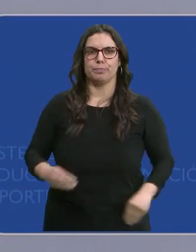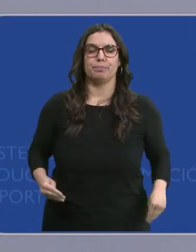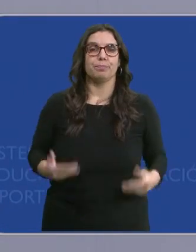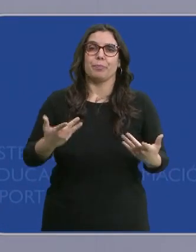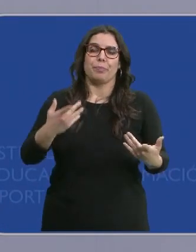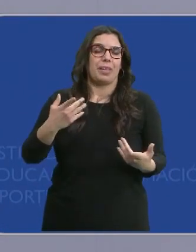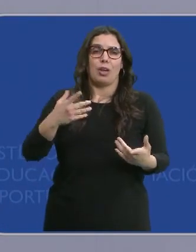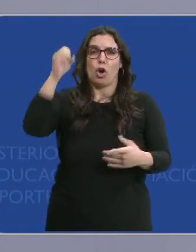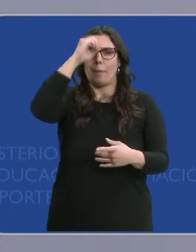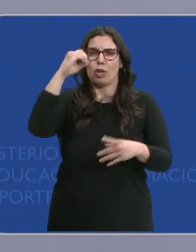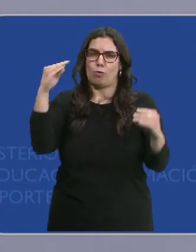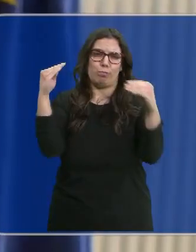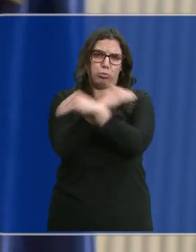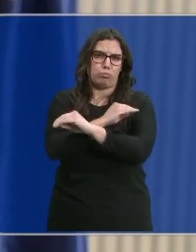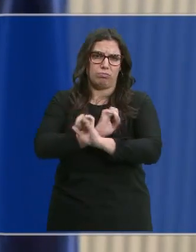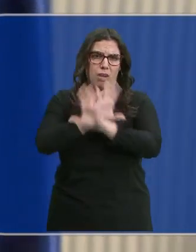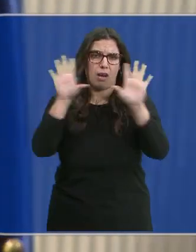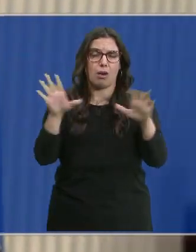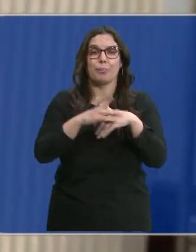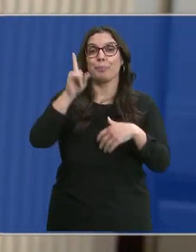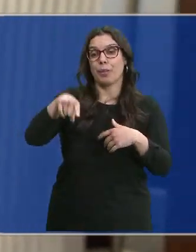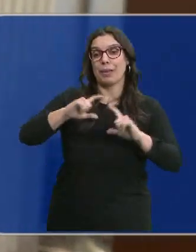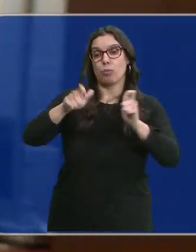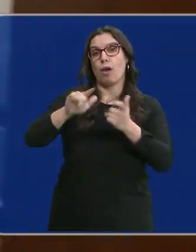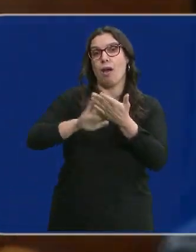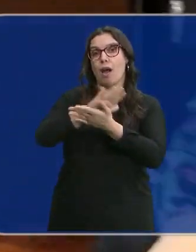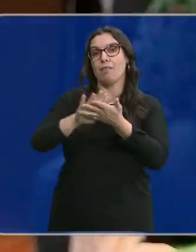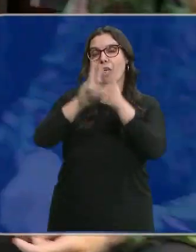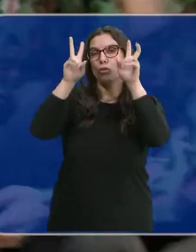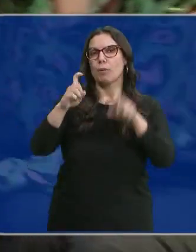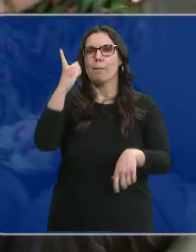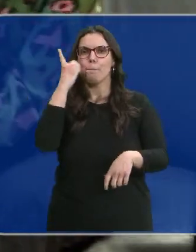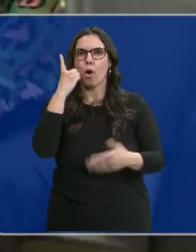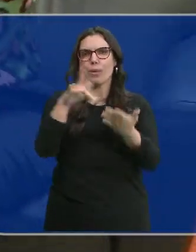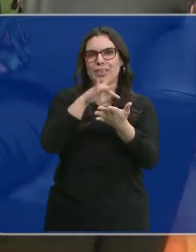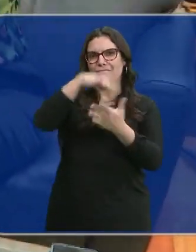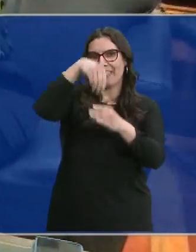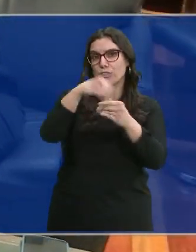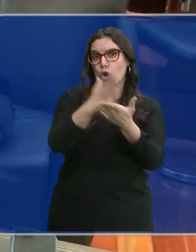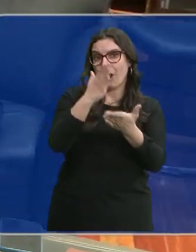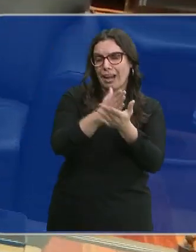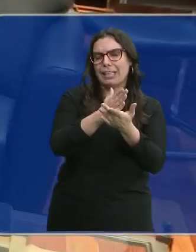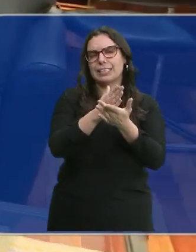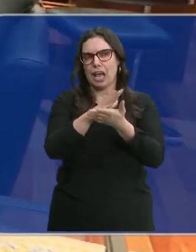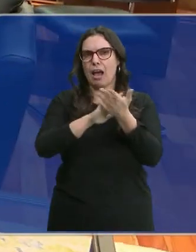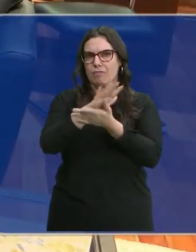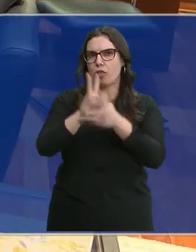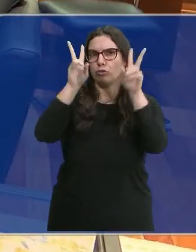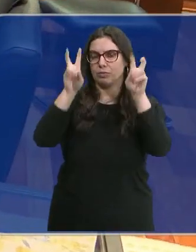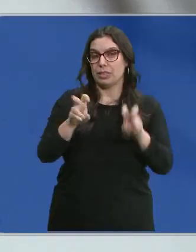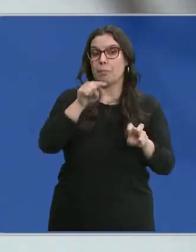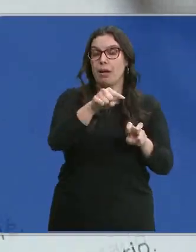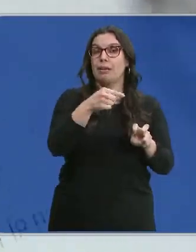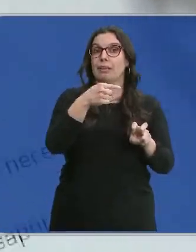Posiciones radicalmente distintas. También se ha hablado en esta reunión de la presencia de móviles y tablets en las aulas. Algo que ha recordado el